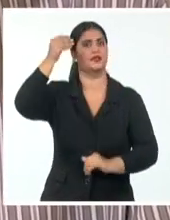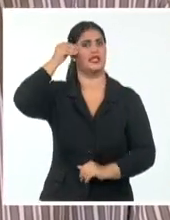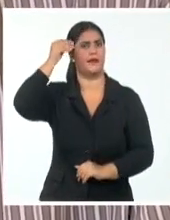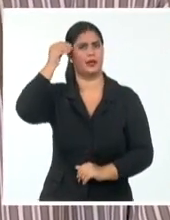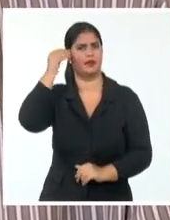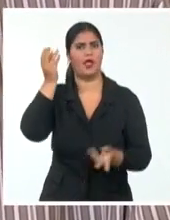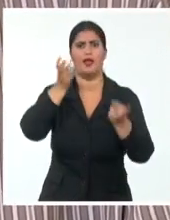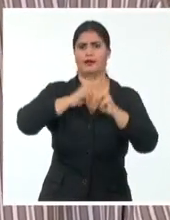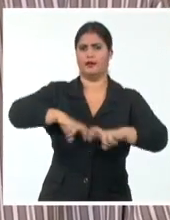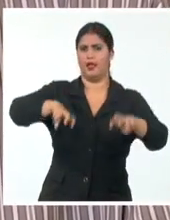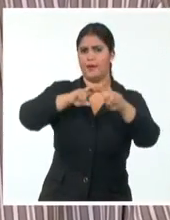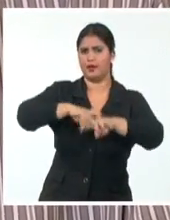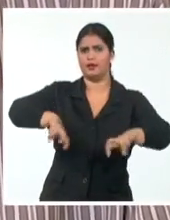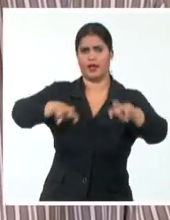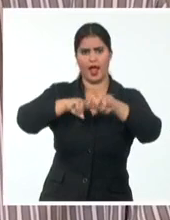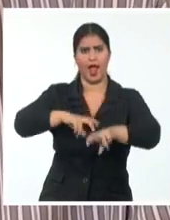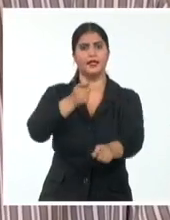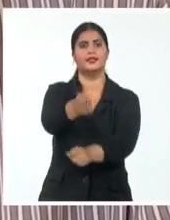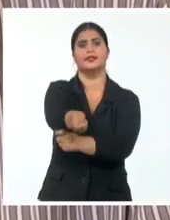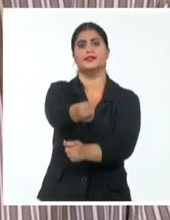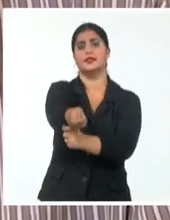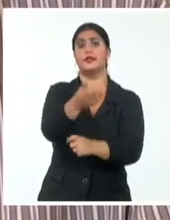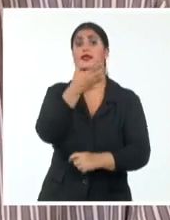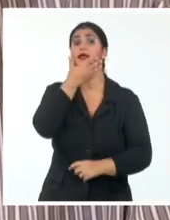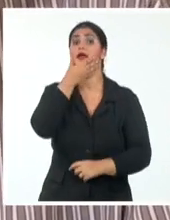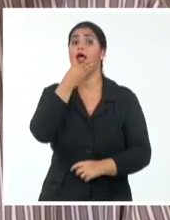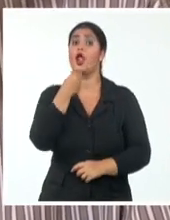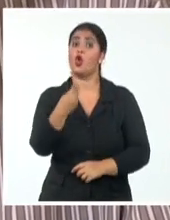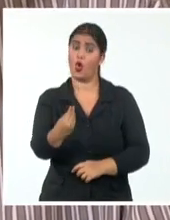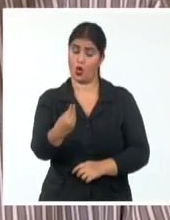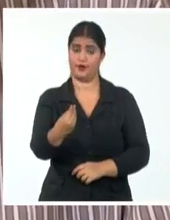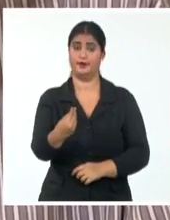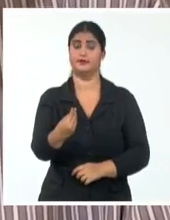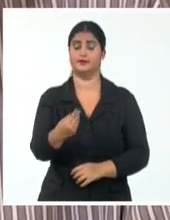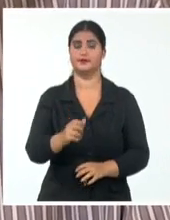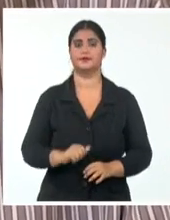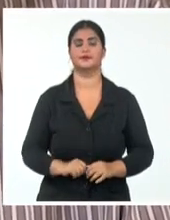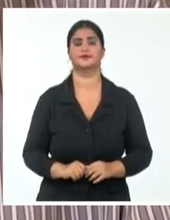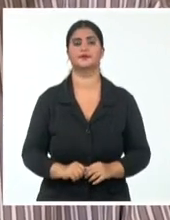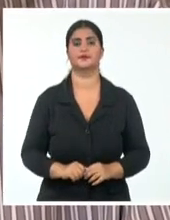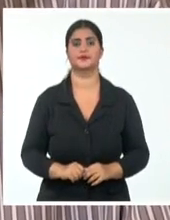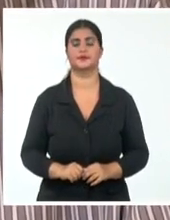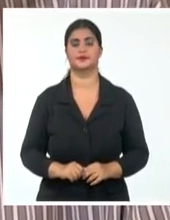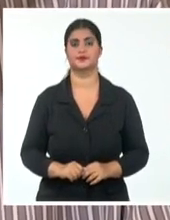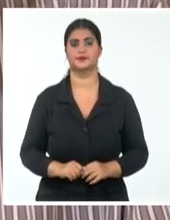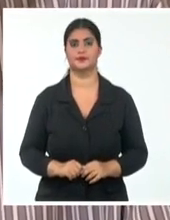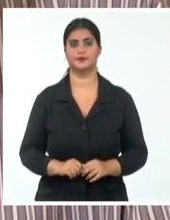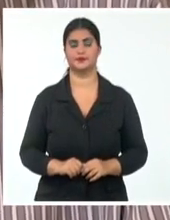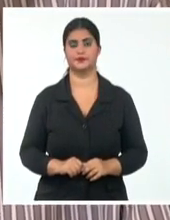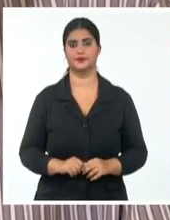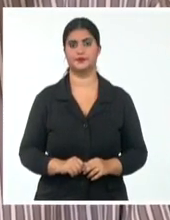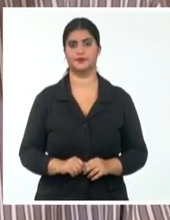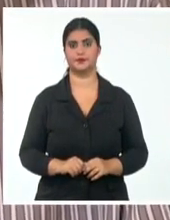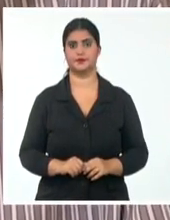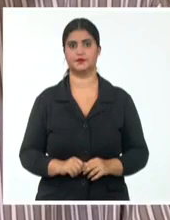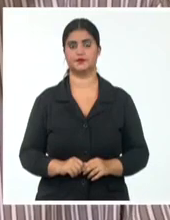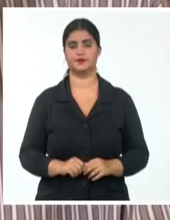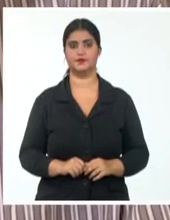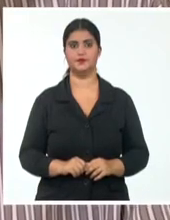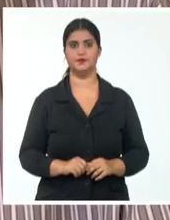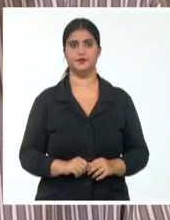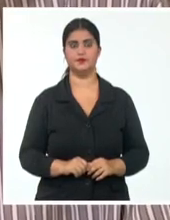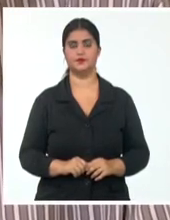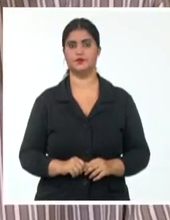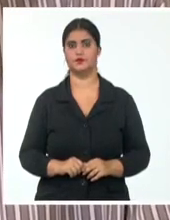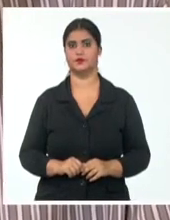jóvenes que vienen de otras organizaciones, en este caso de la Asociación de Escritores y Artistas de Jóvenes